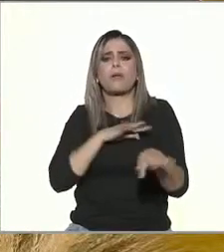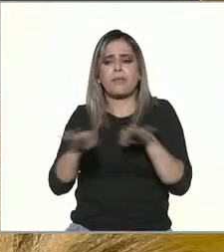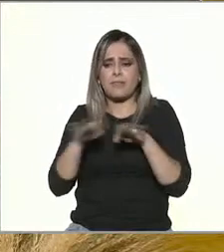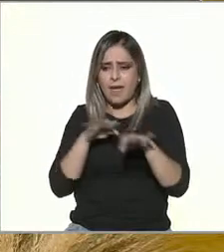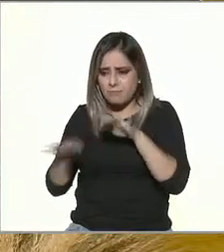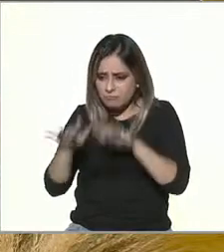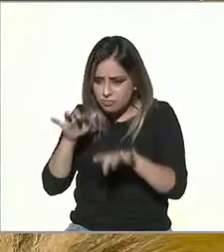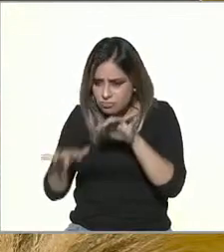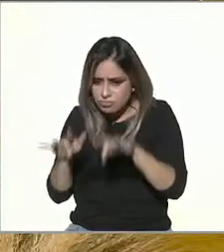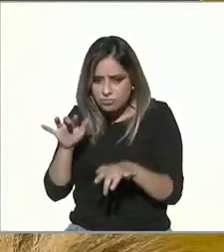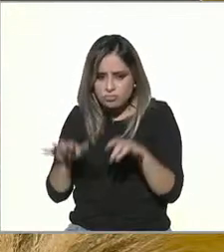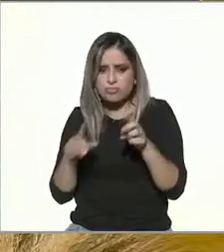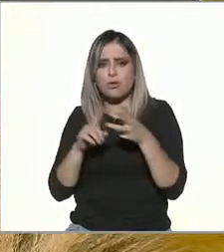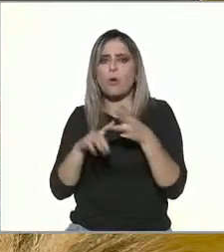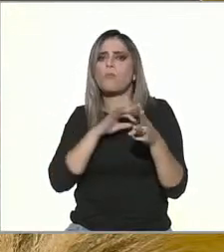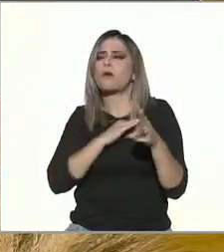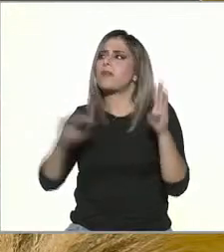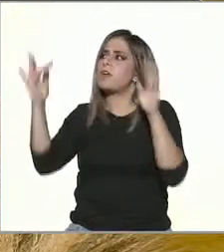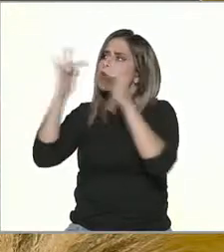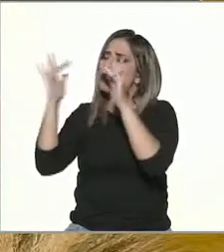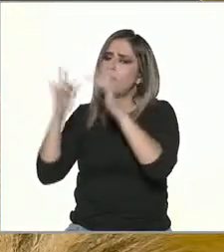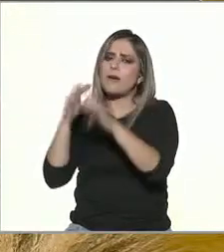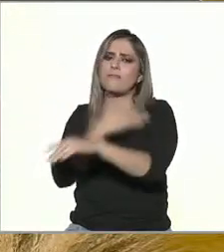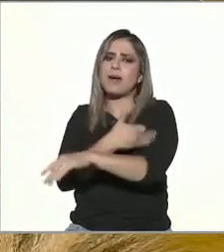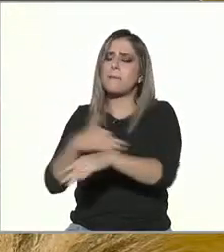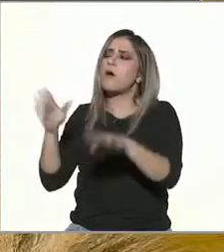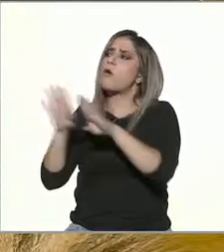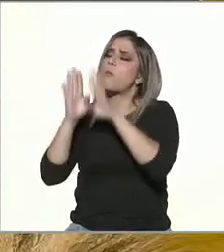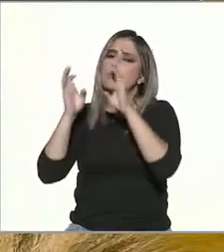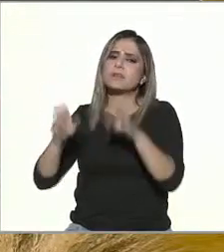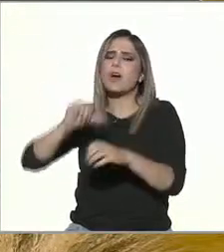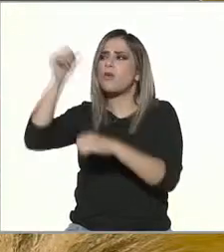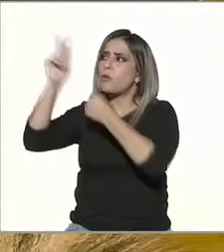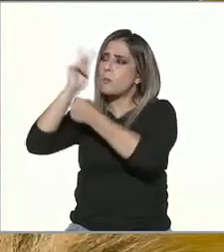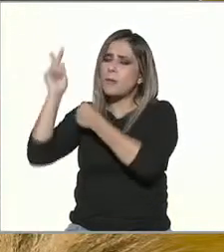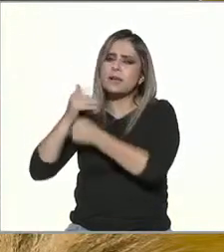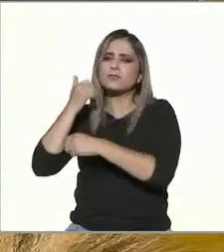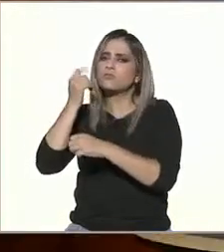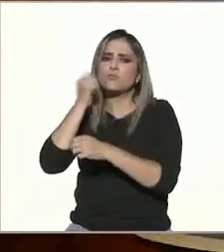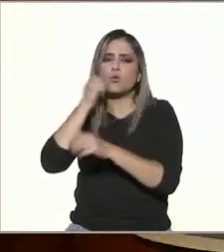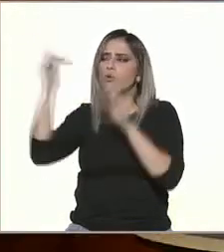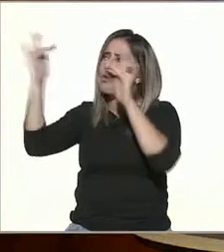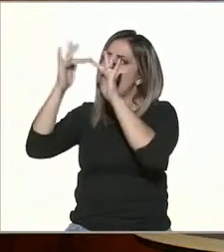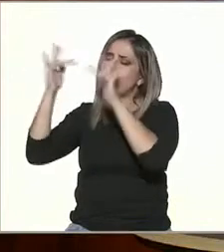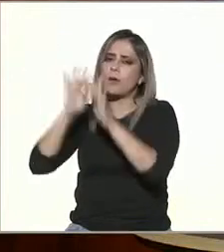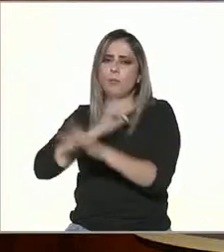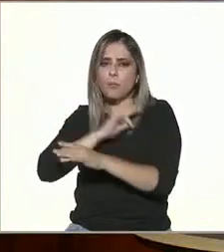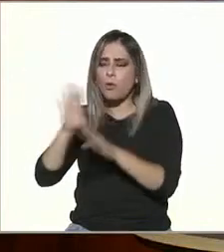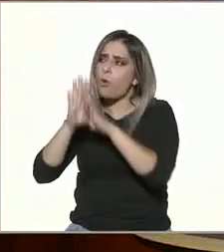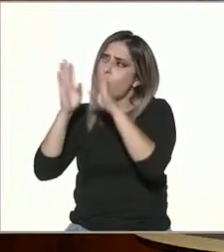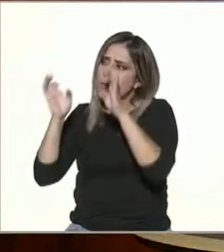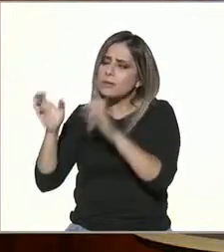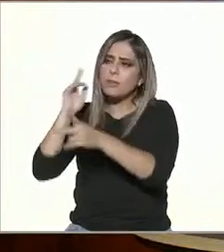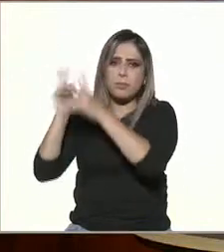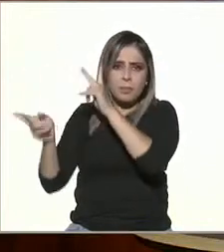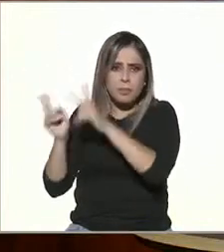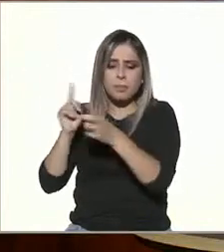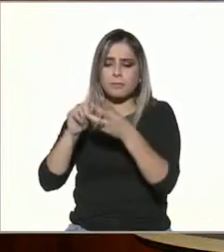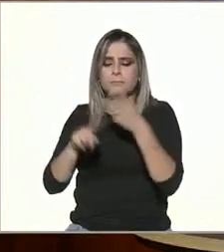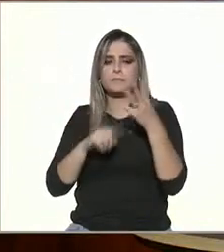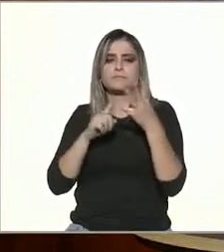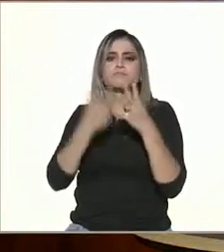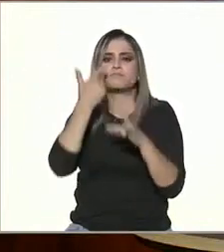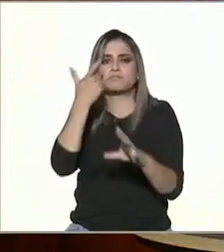afectividad con nuestros familiares o sea saber cómo están en cualquier parte del mundo nos permite en llegado momento hacer